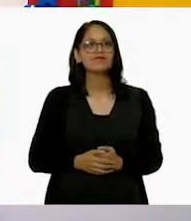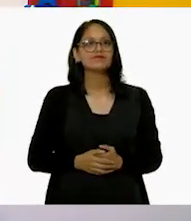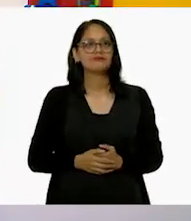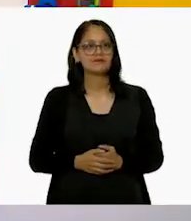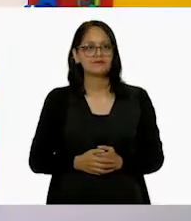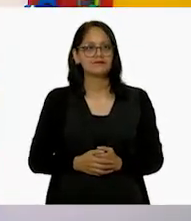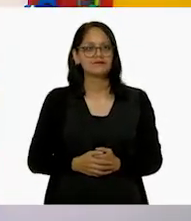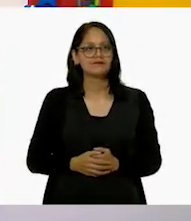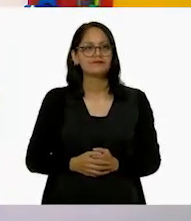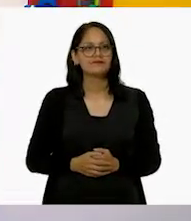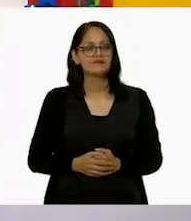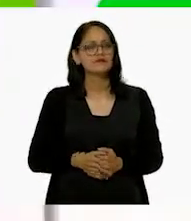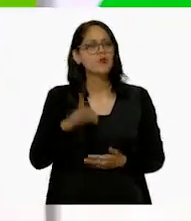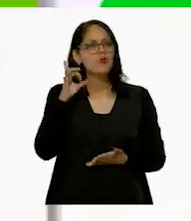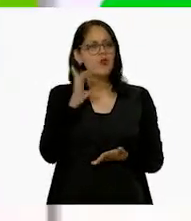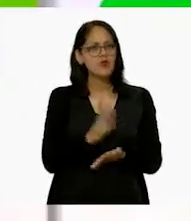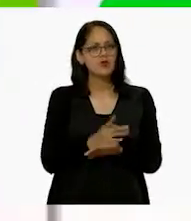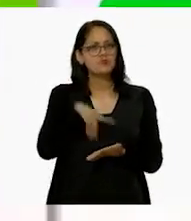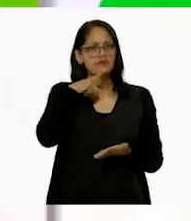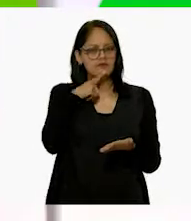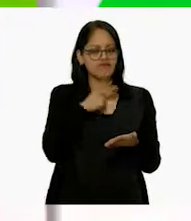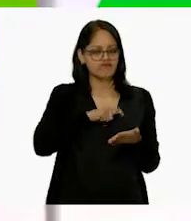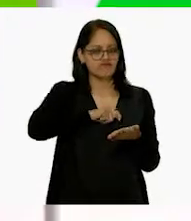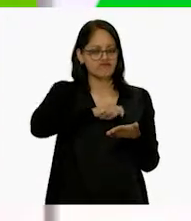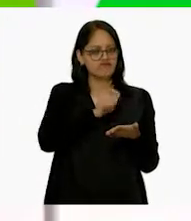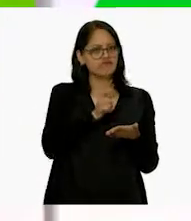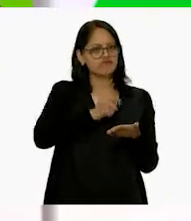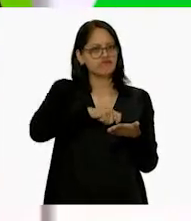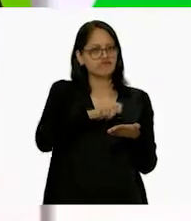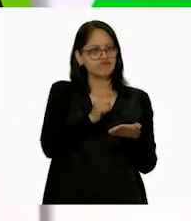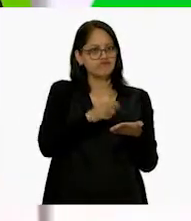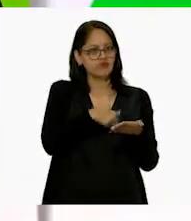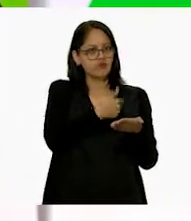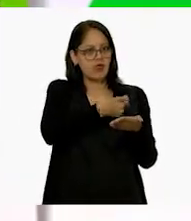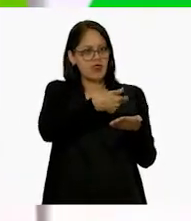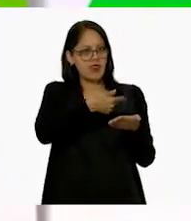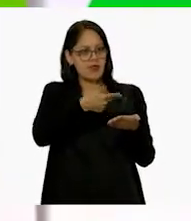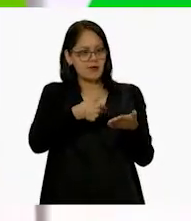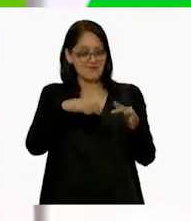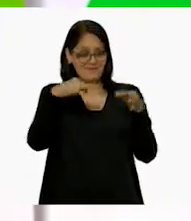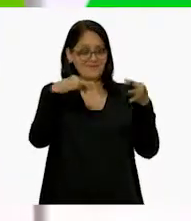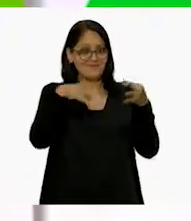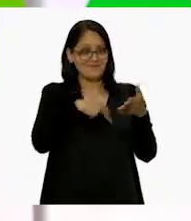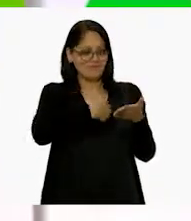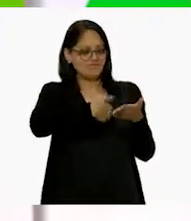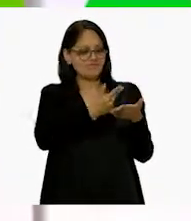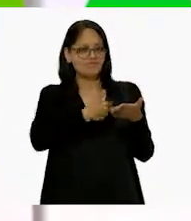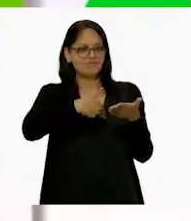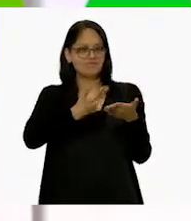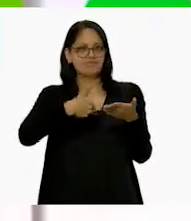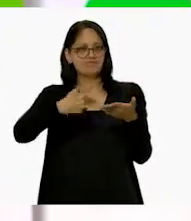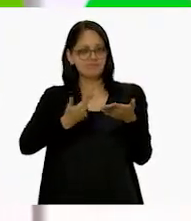solo se puso a dibujar. Ahí, en la hoja que tenía delante.